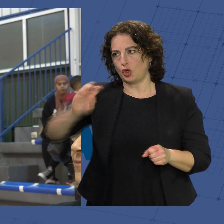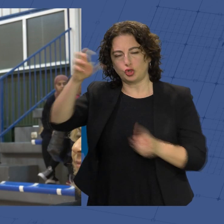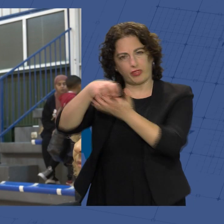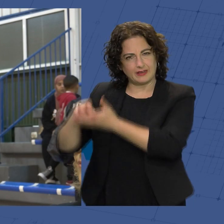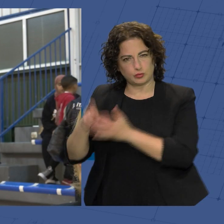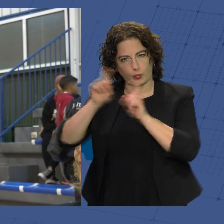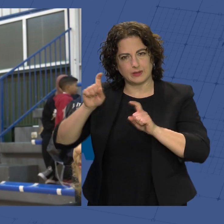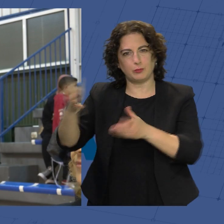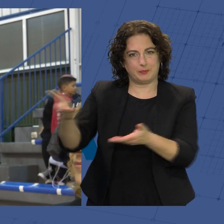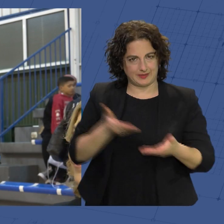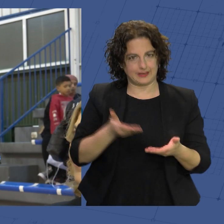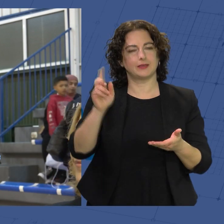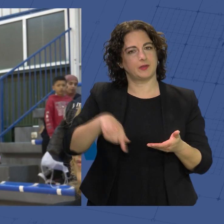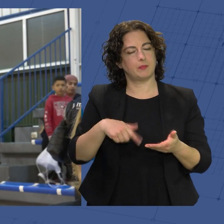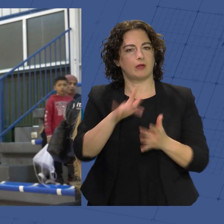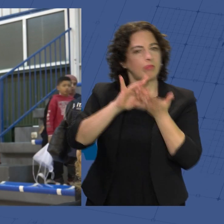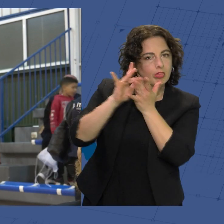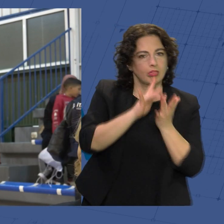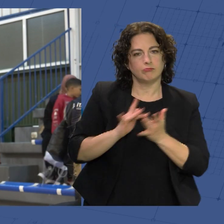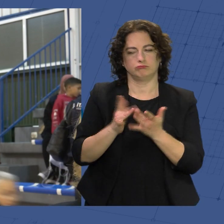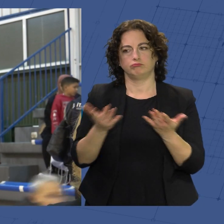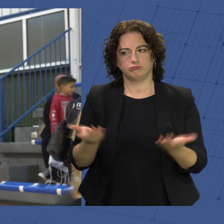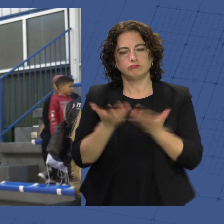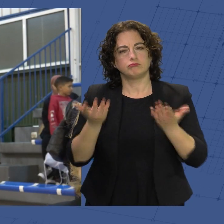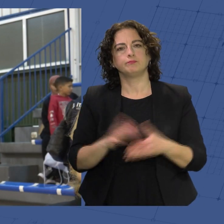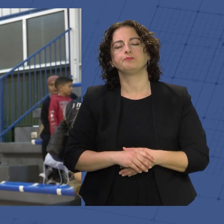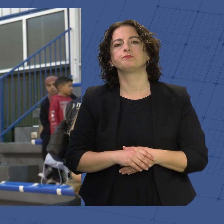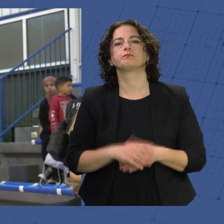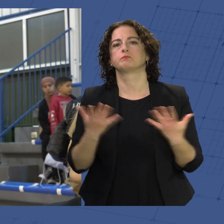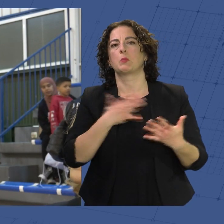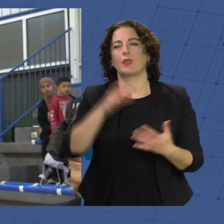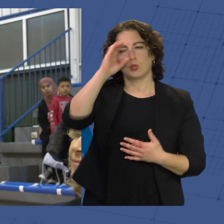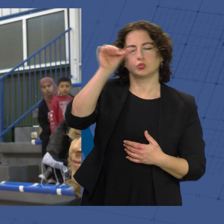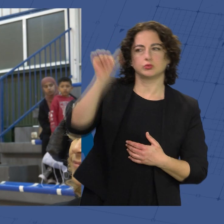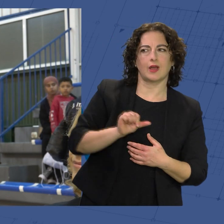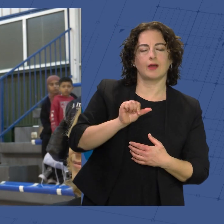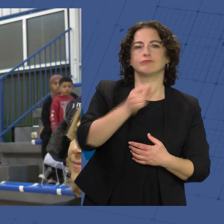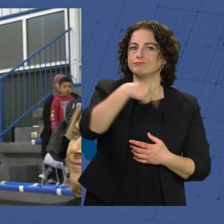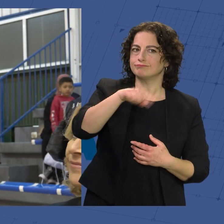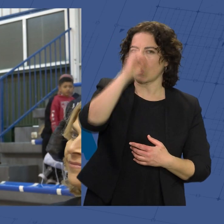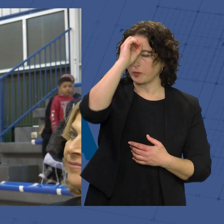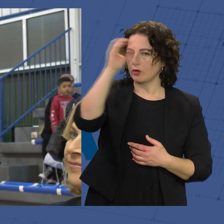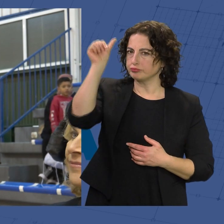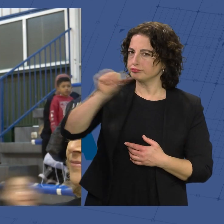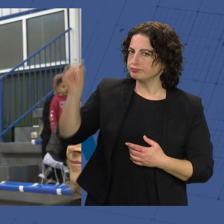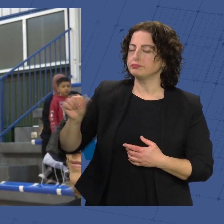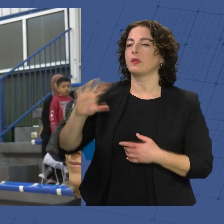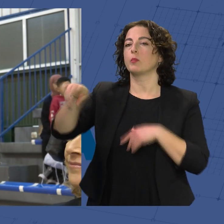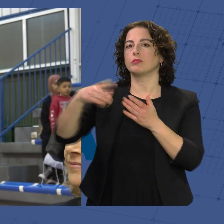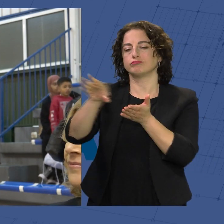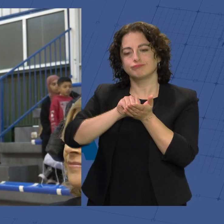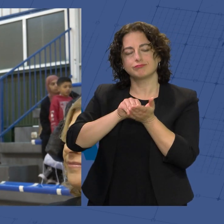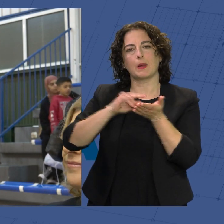educativo invitados para que puedan escuchar esas otras voces y también después planificarla y